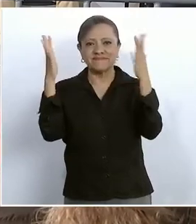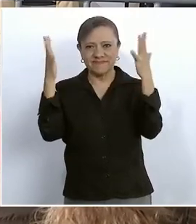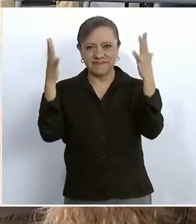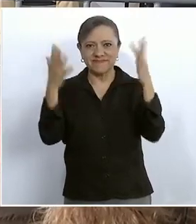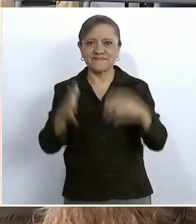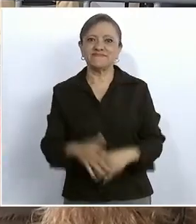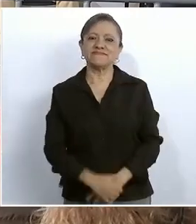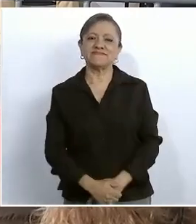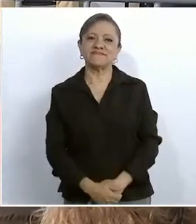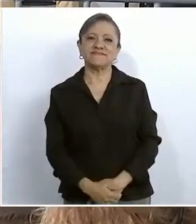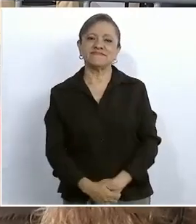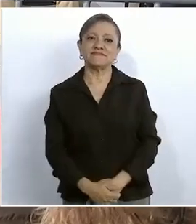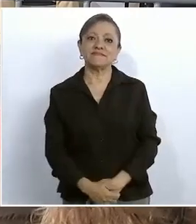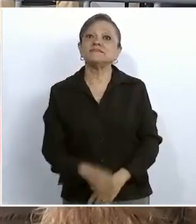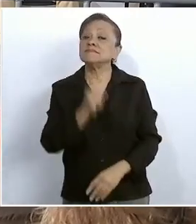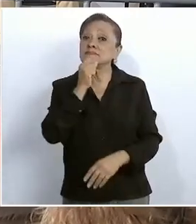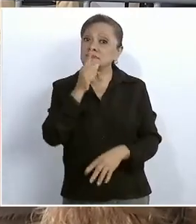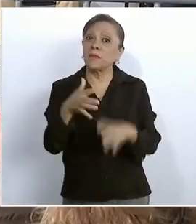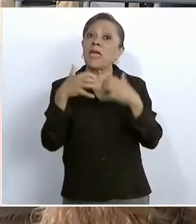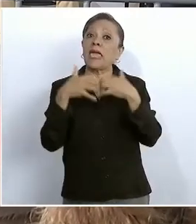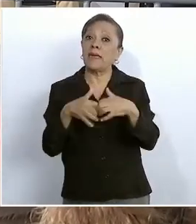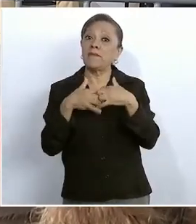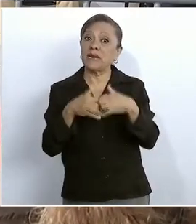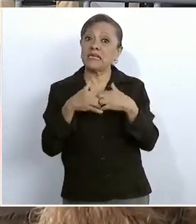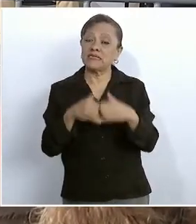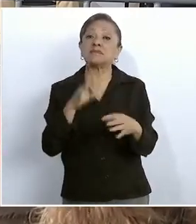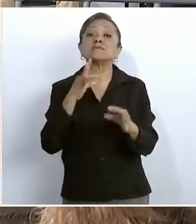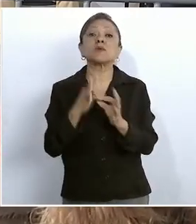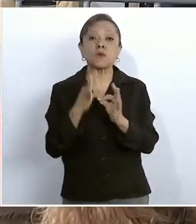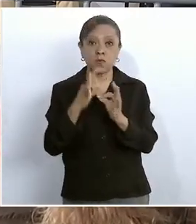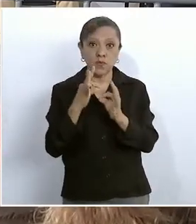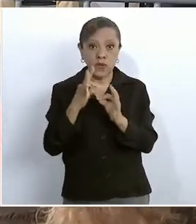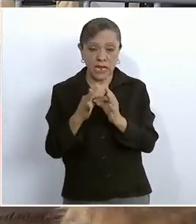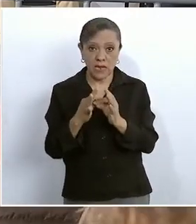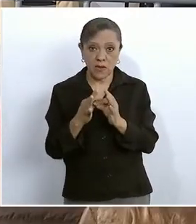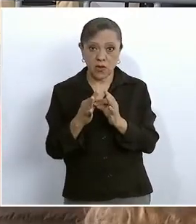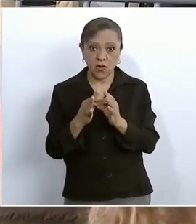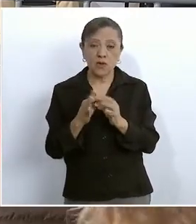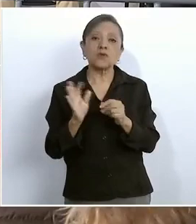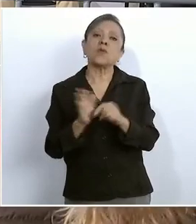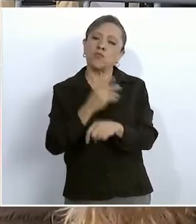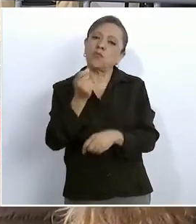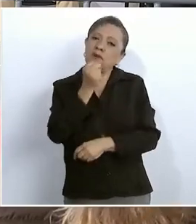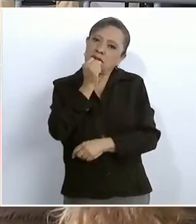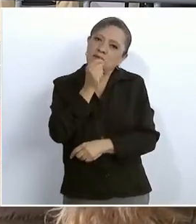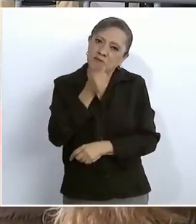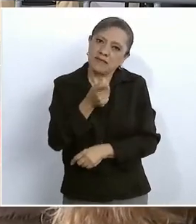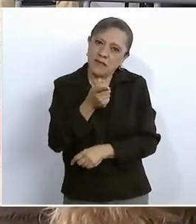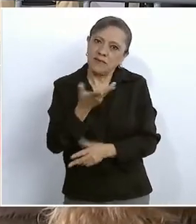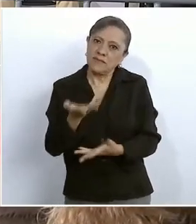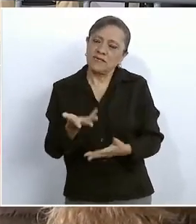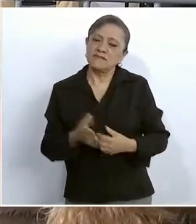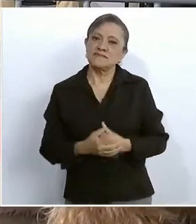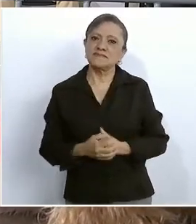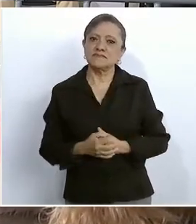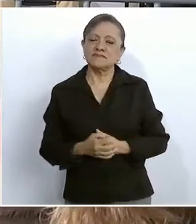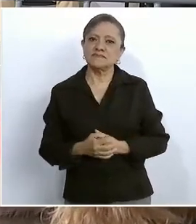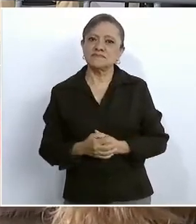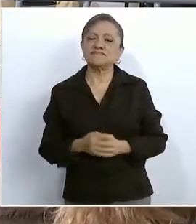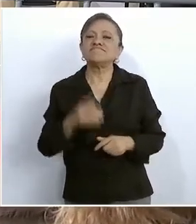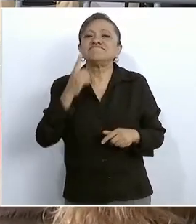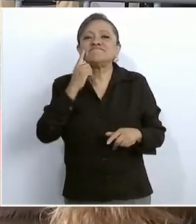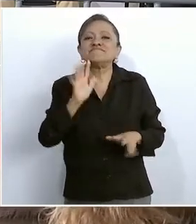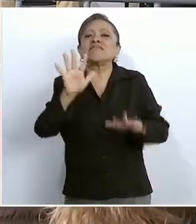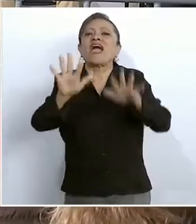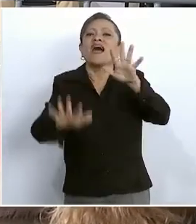a las empresas que cumplieron, porque también a veces